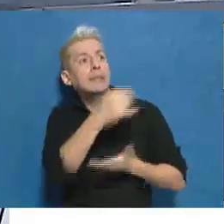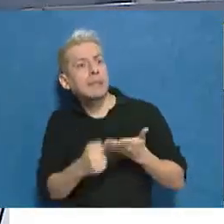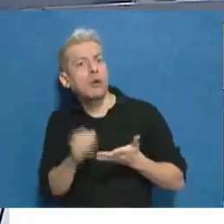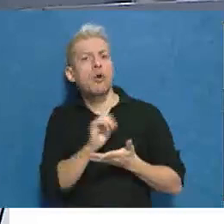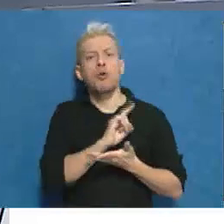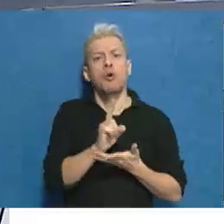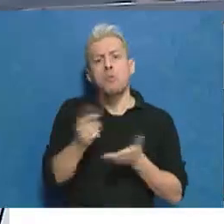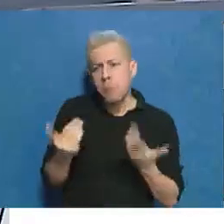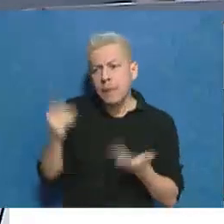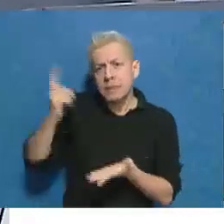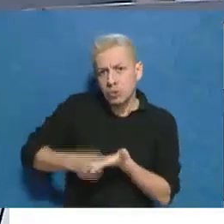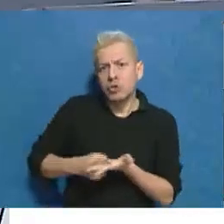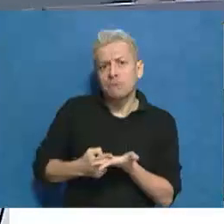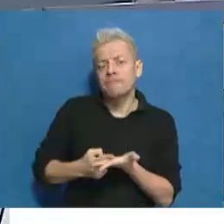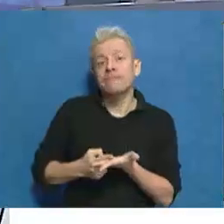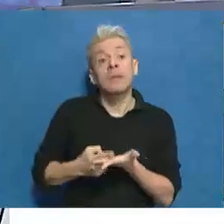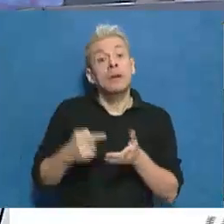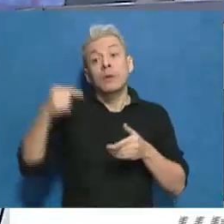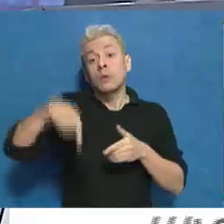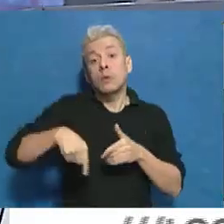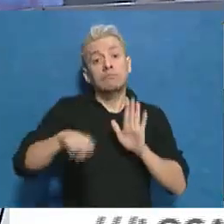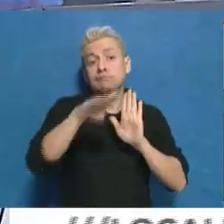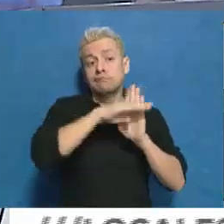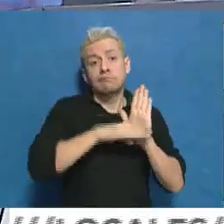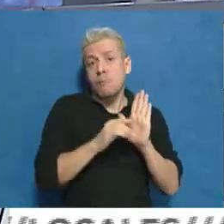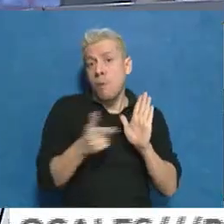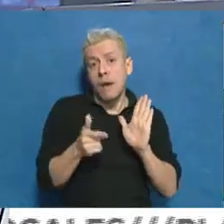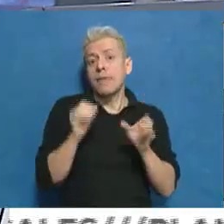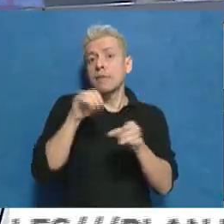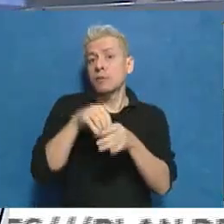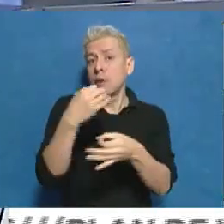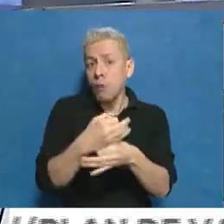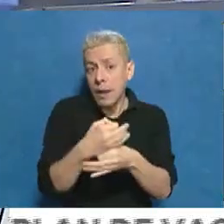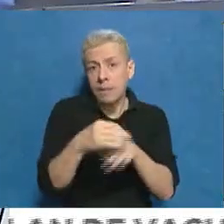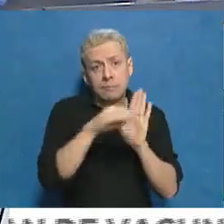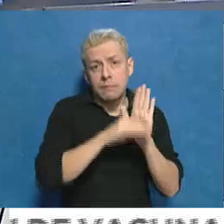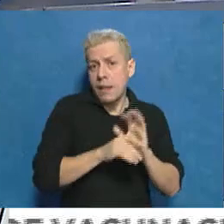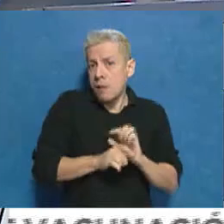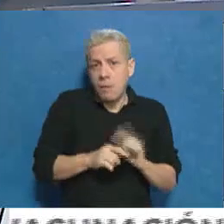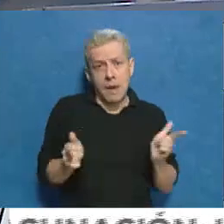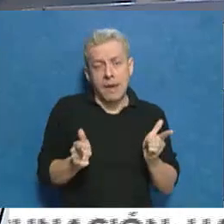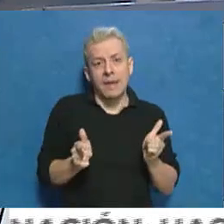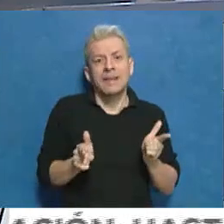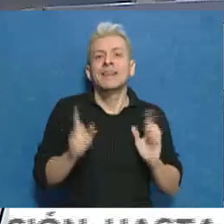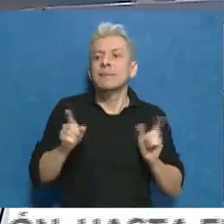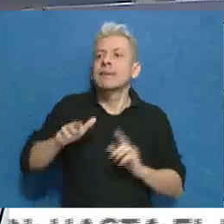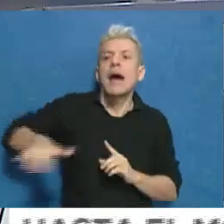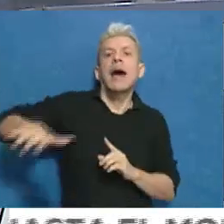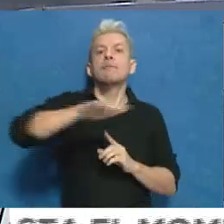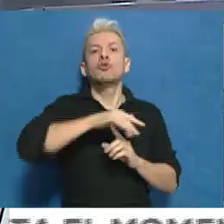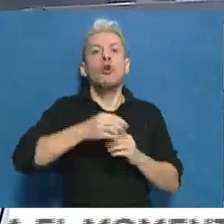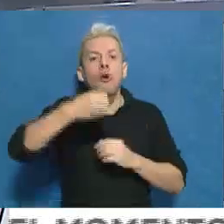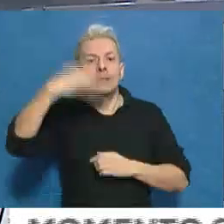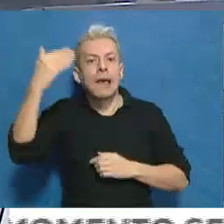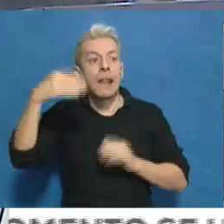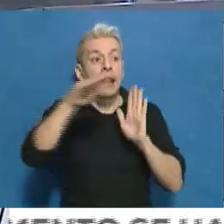no. Bien, ¿y Como no hay una reglamentación para el ámbito educativo y no hay una reglamentación para el ámbito oficial, Cairo